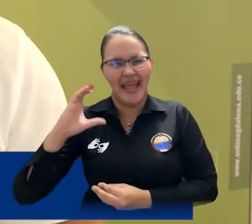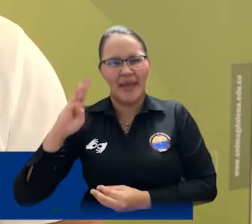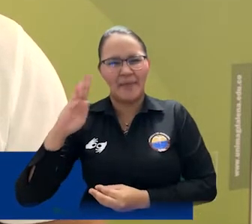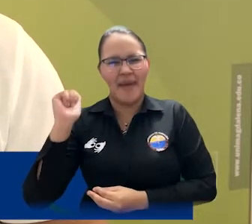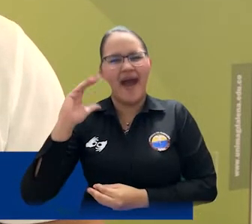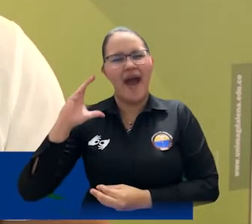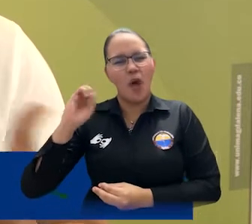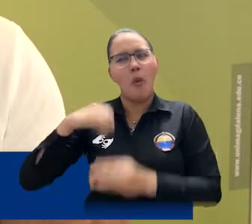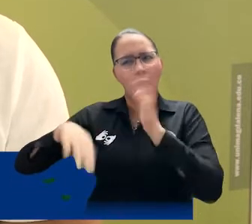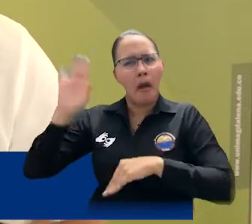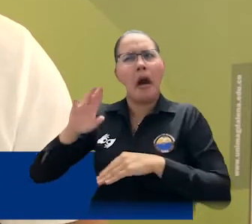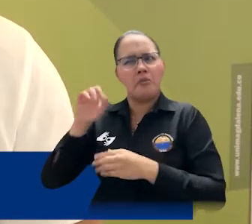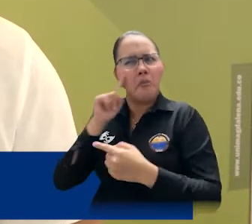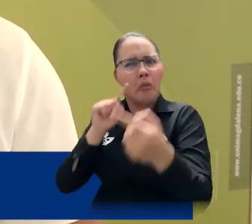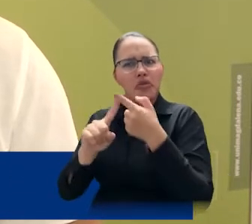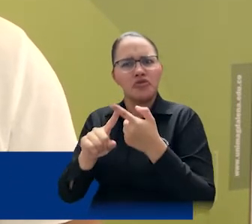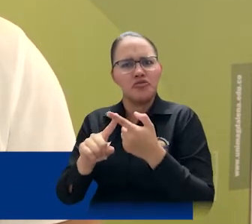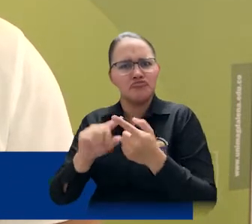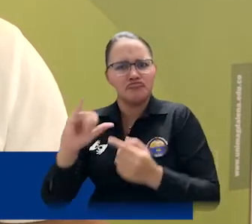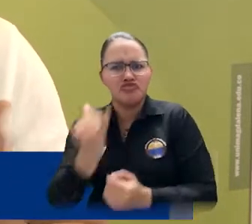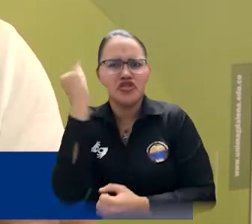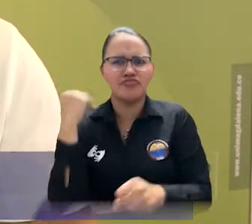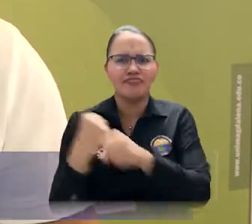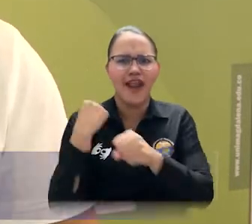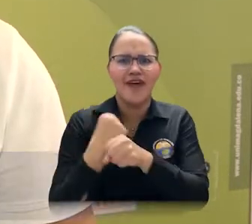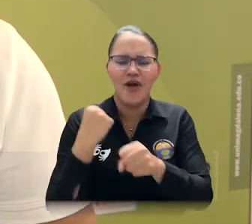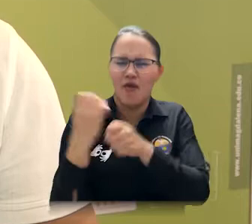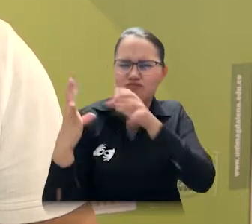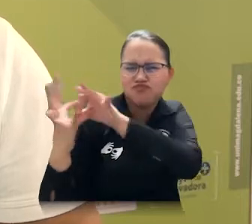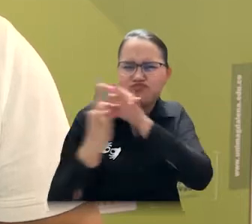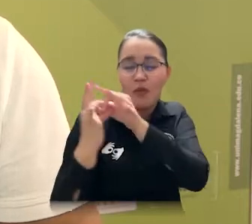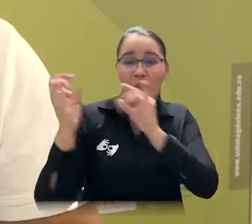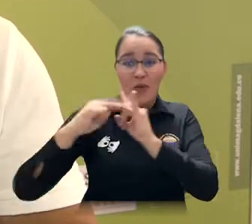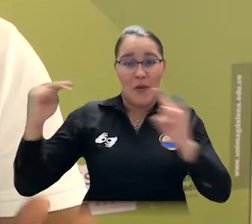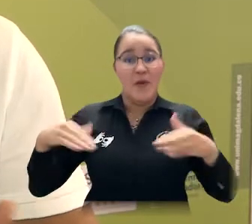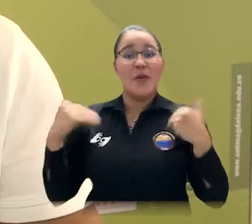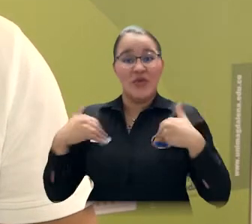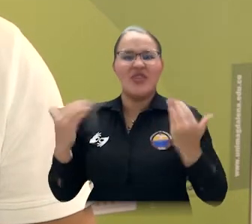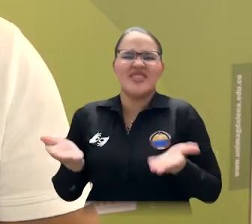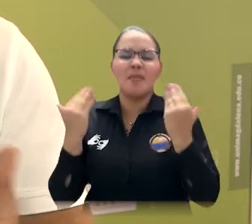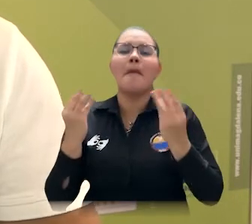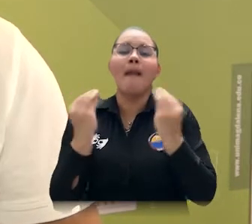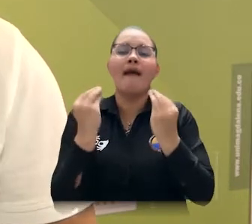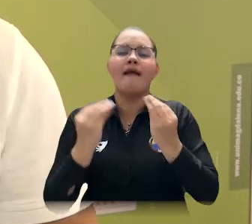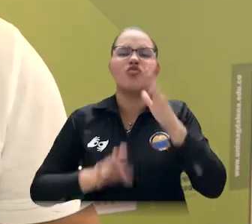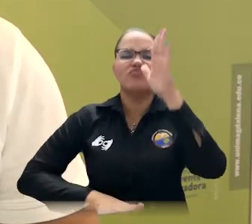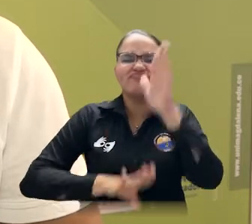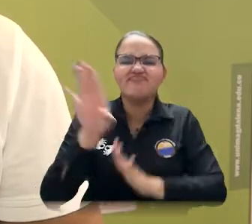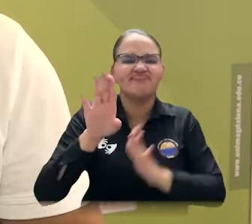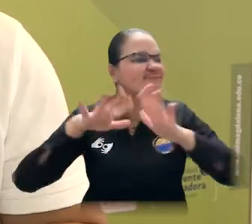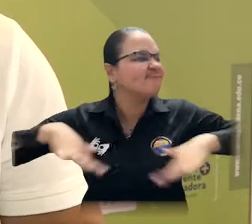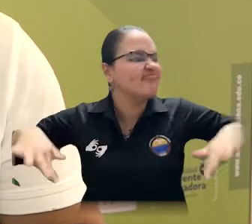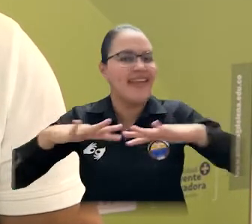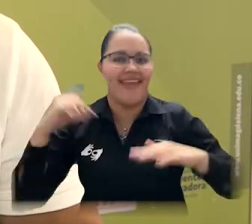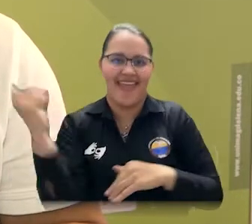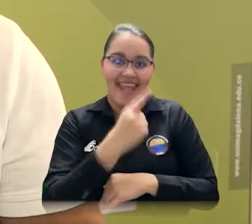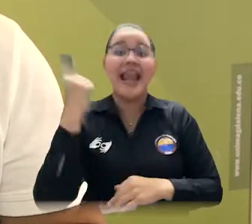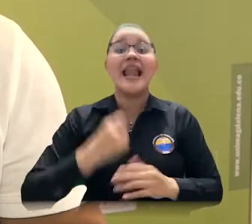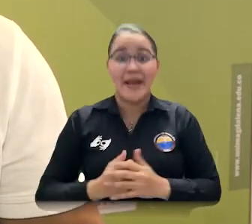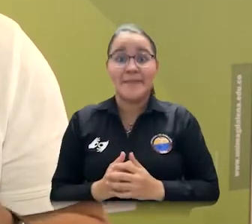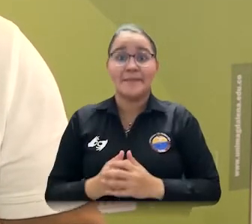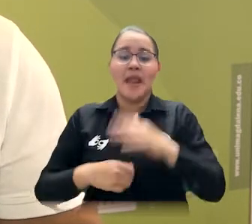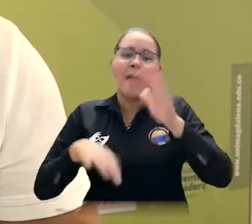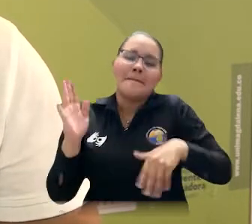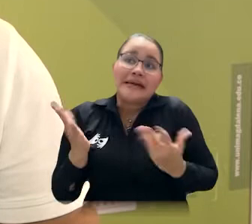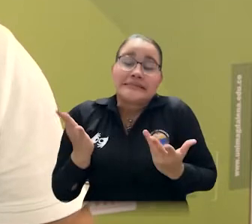procesos de reclutamiento de nuevos profesionales para trabajar conjuntamente proyectos de investigación y desarrollo orientados al sector, pero sobre todo también